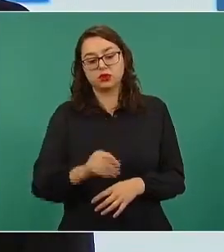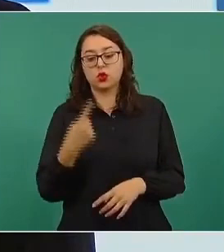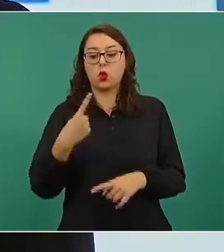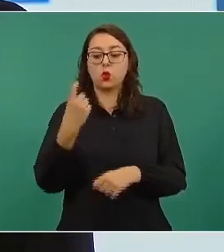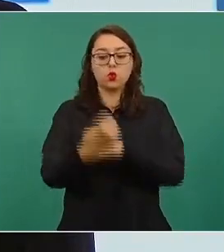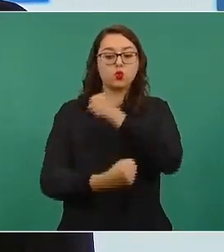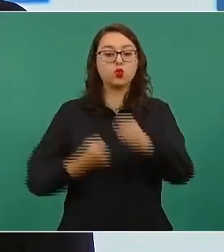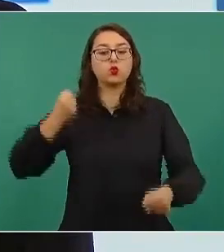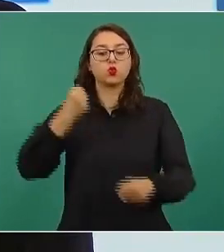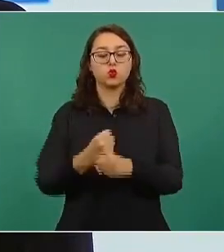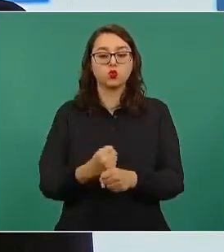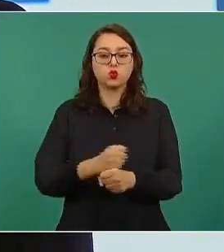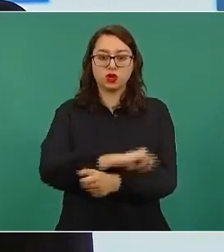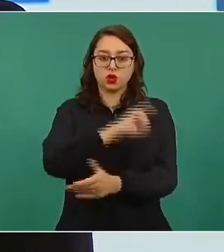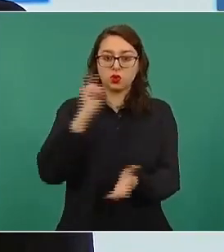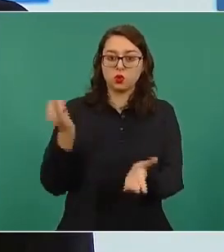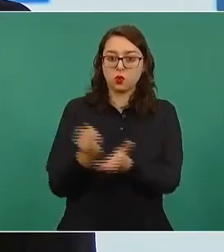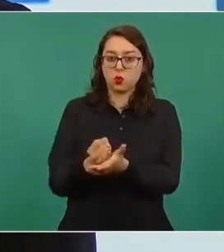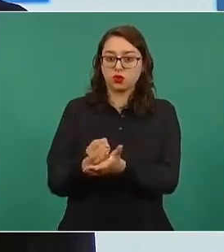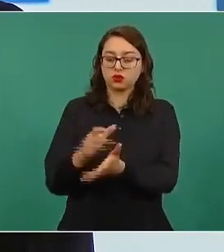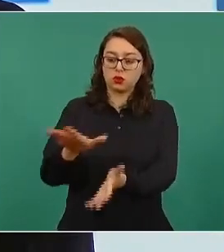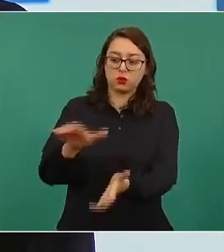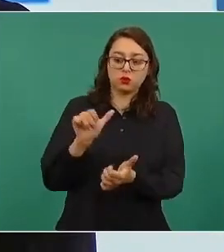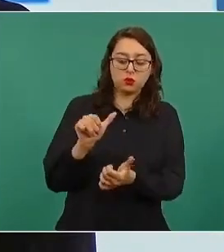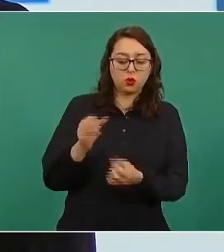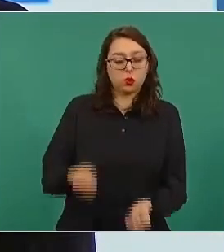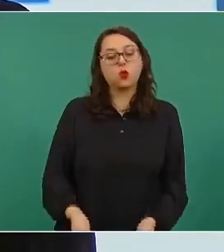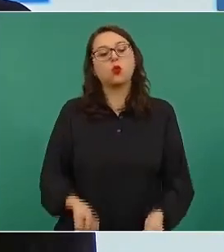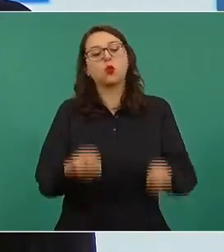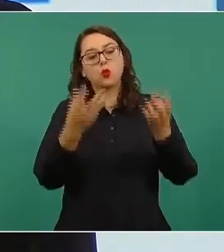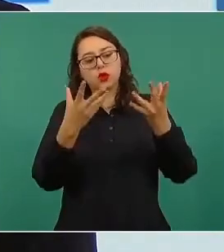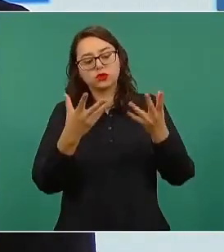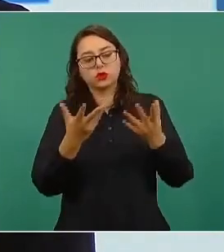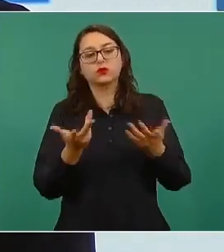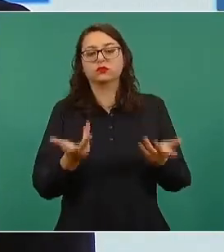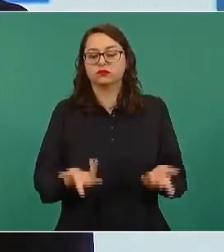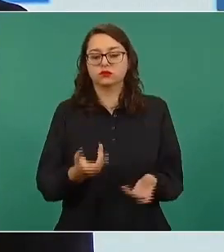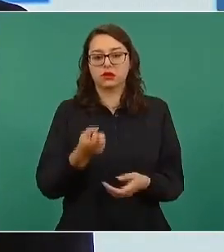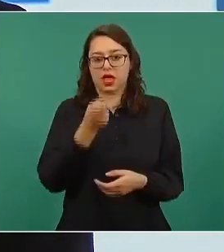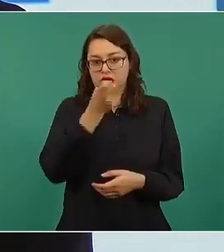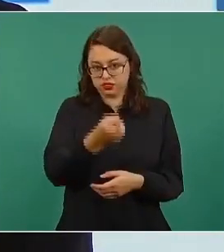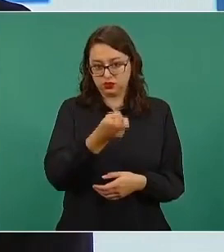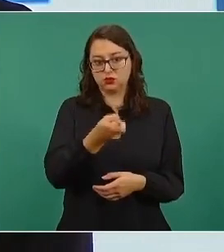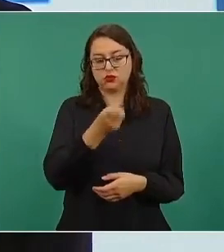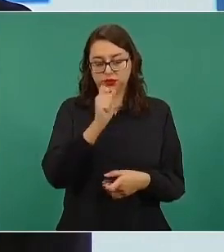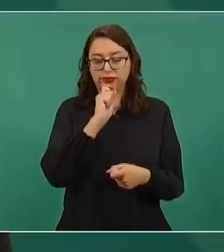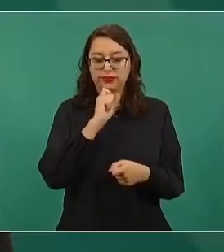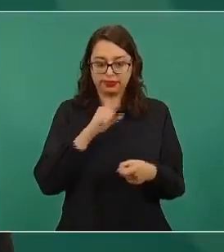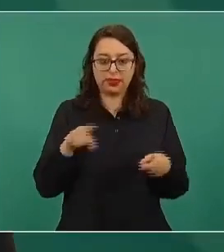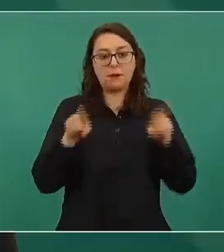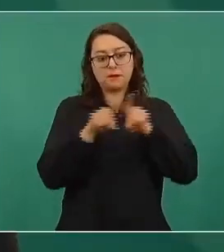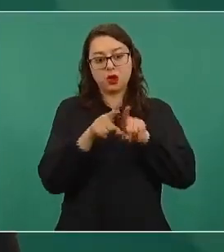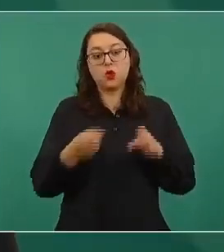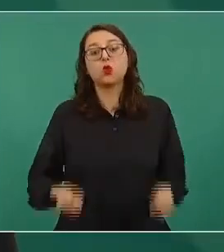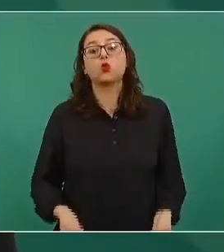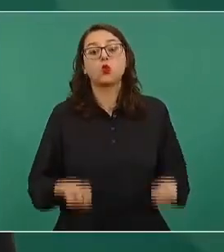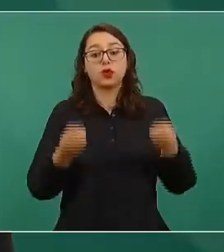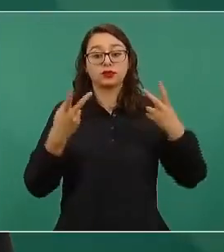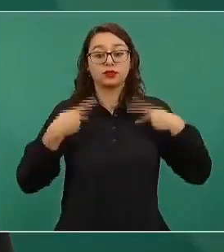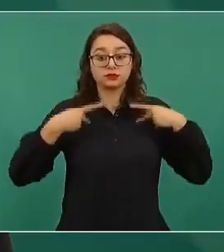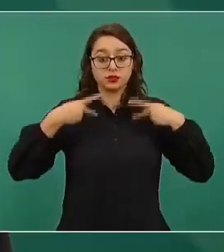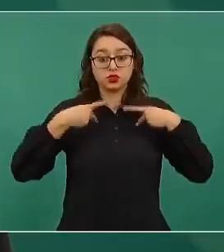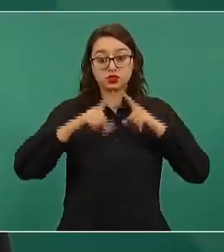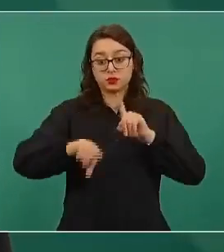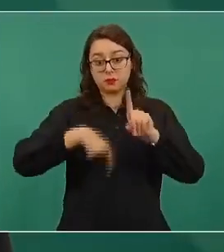recaudación de los impuestos y derechos locales. Es decir, de la entidad federativa y sus municipios, también ponderado por la población. Como